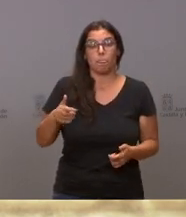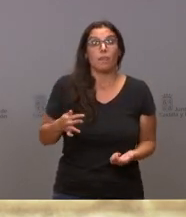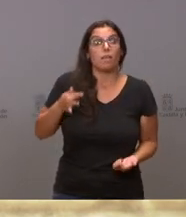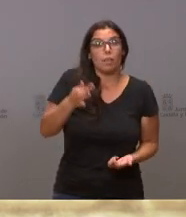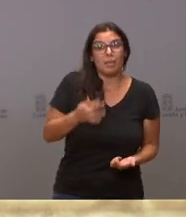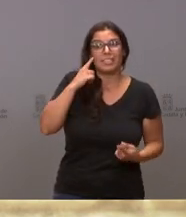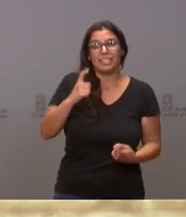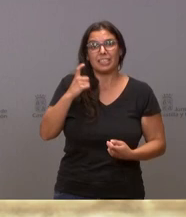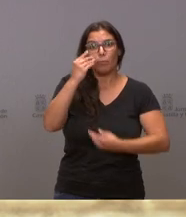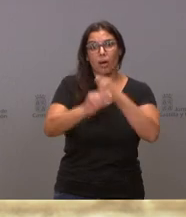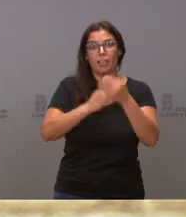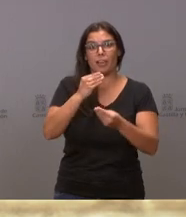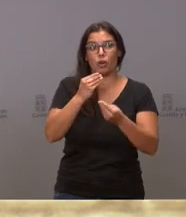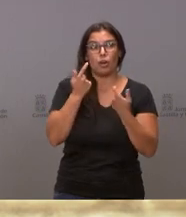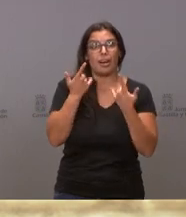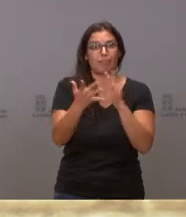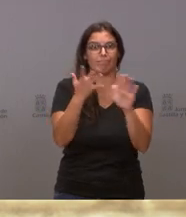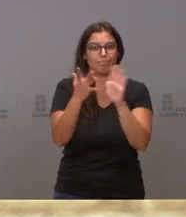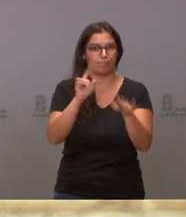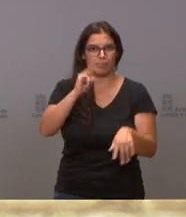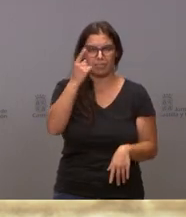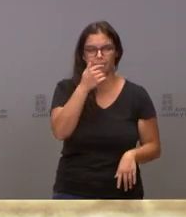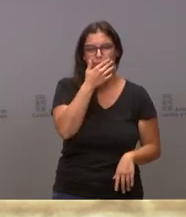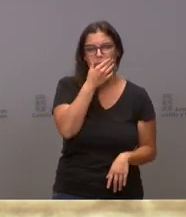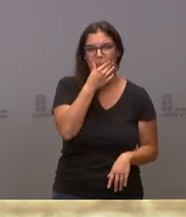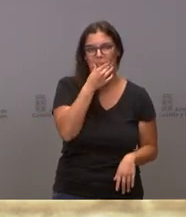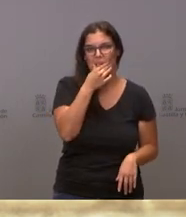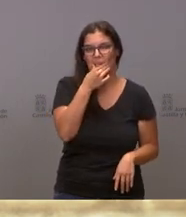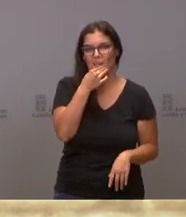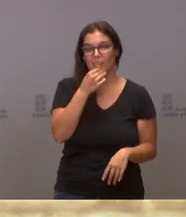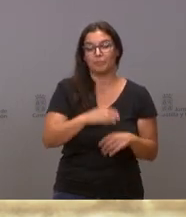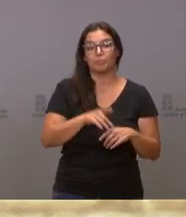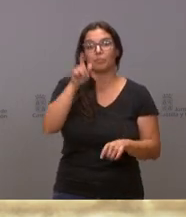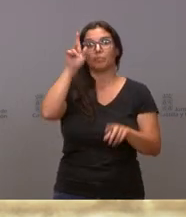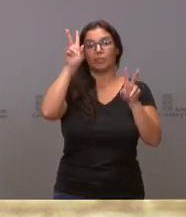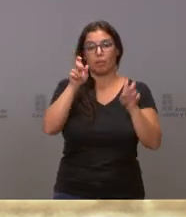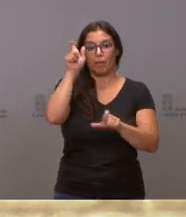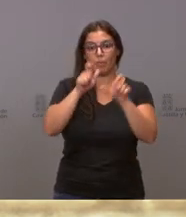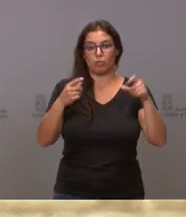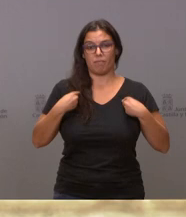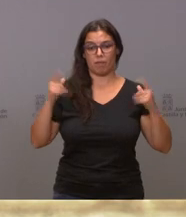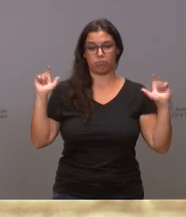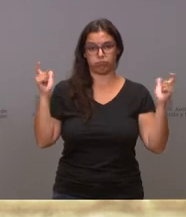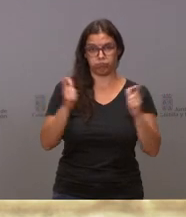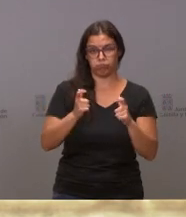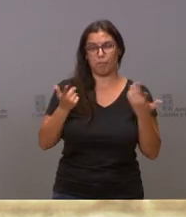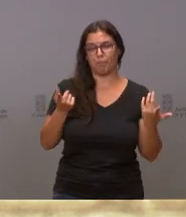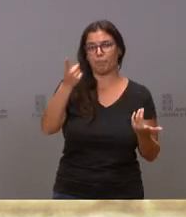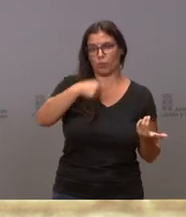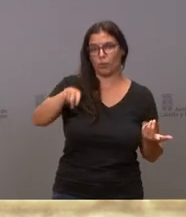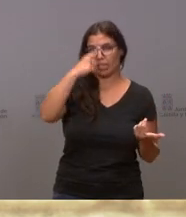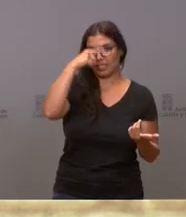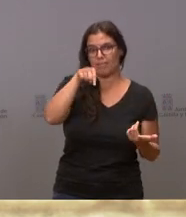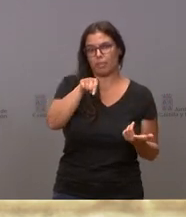de la manera más rápida y más ágil. Respecto de la despoblación, como saben ustedes, es un tema